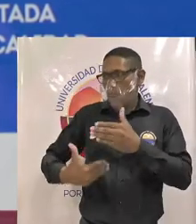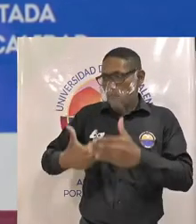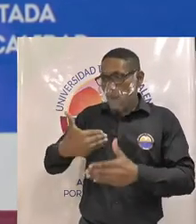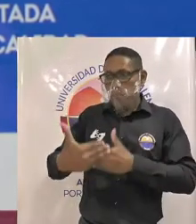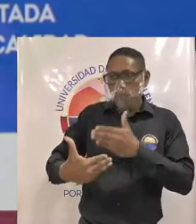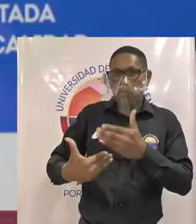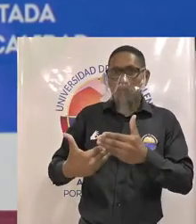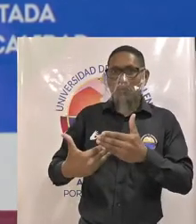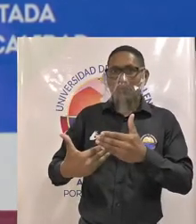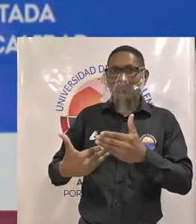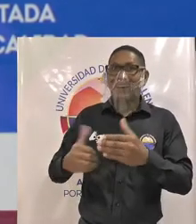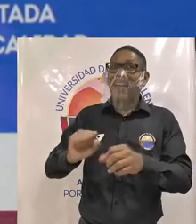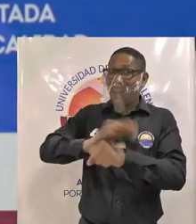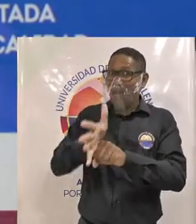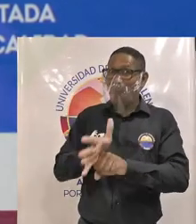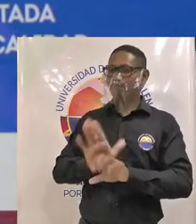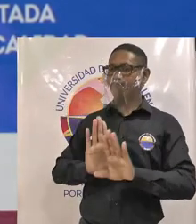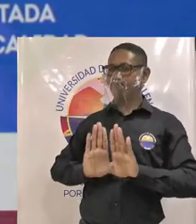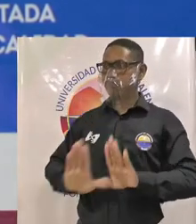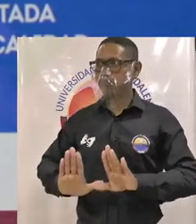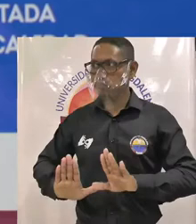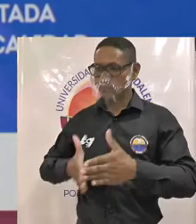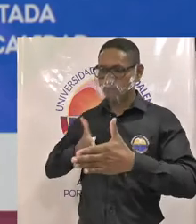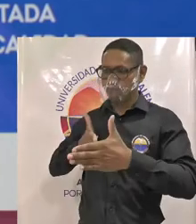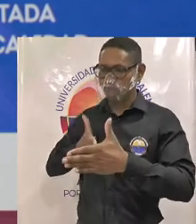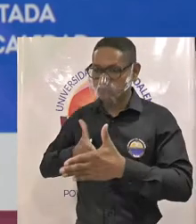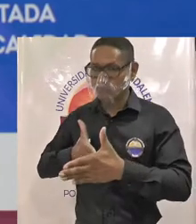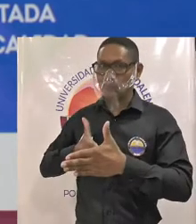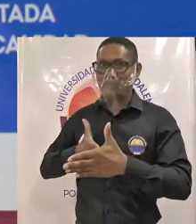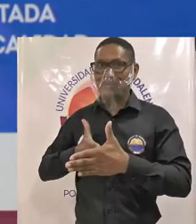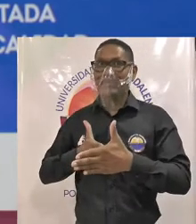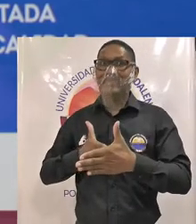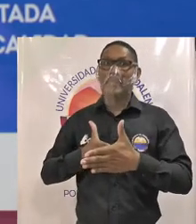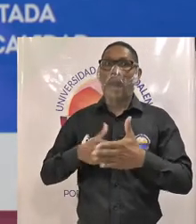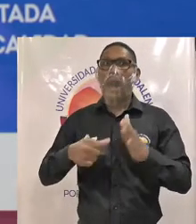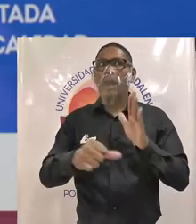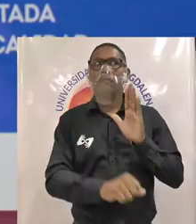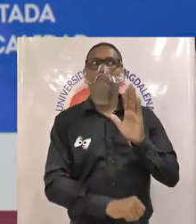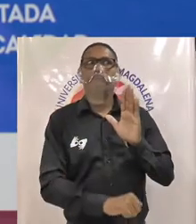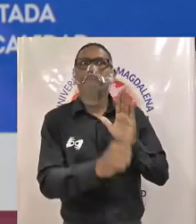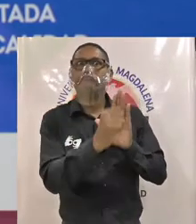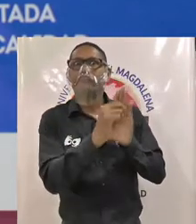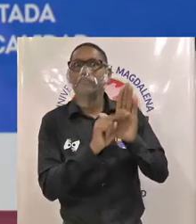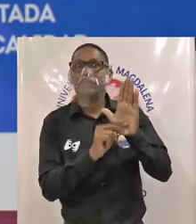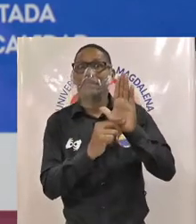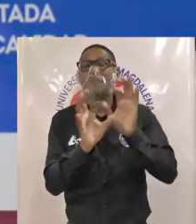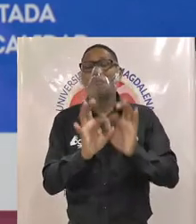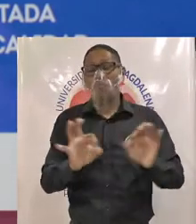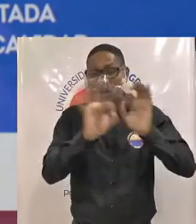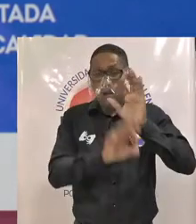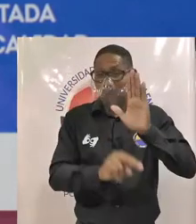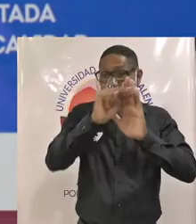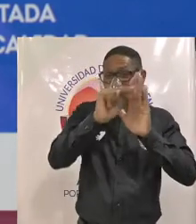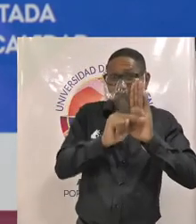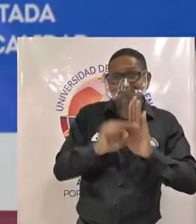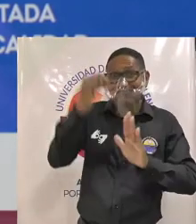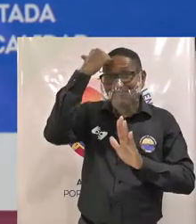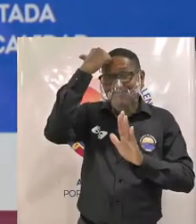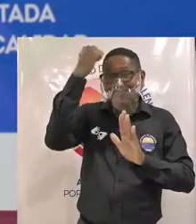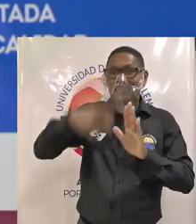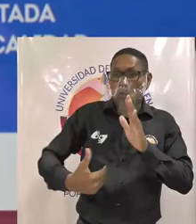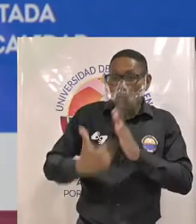momentos pero la pandemia nos lo frenó un poco y que es lo del estatuto docente necesitamos actualizar el estatuto docente